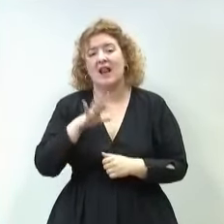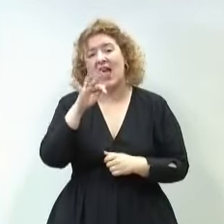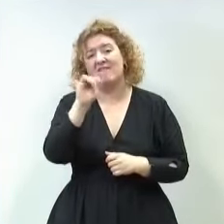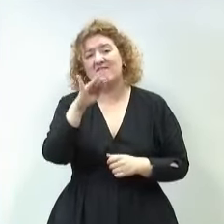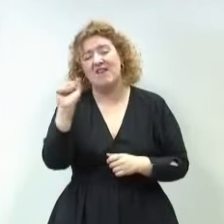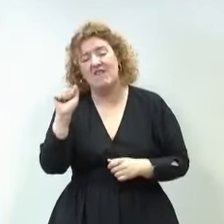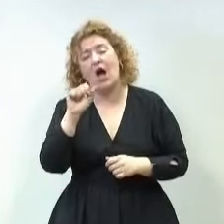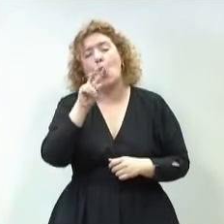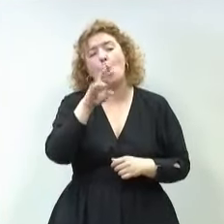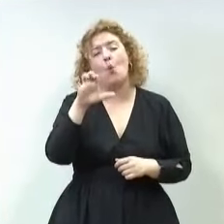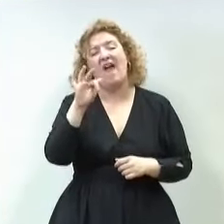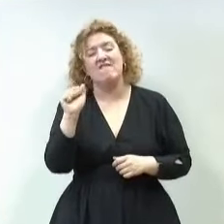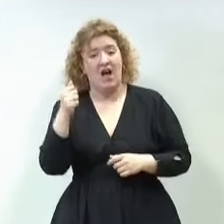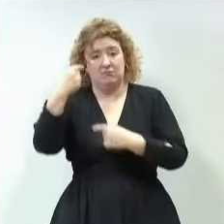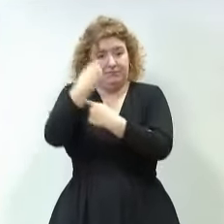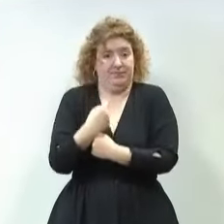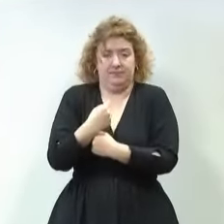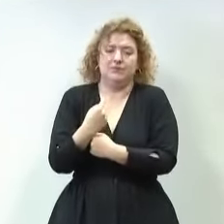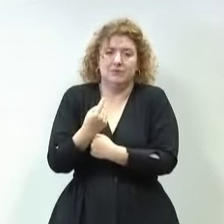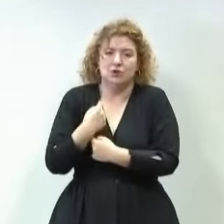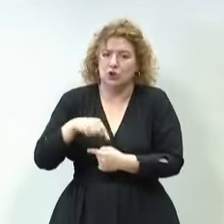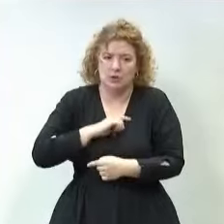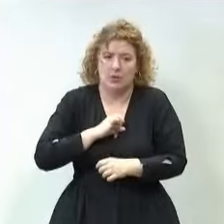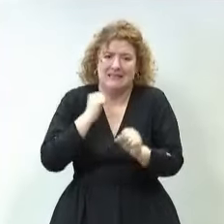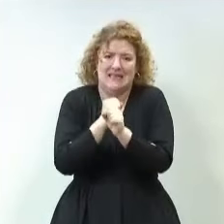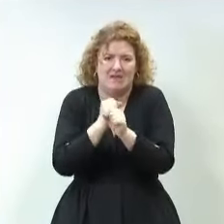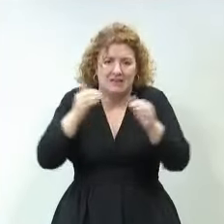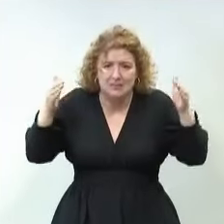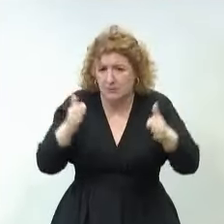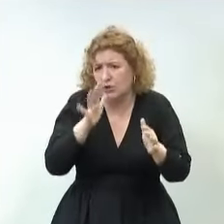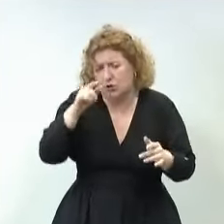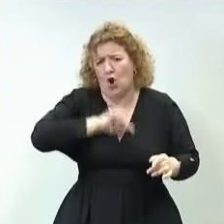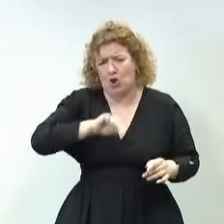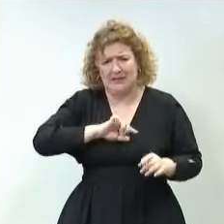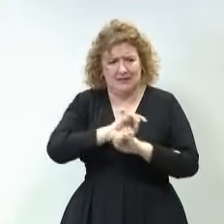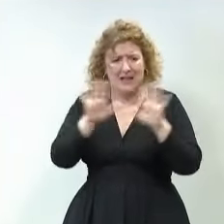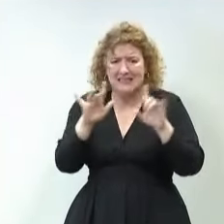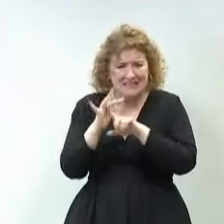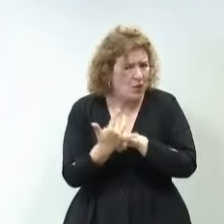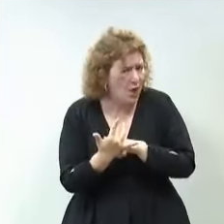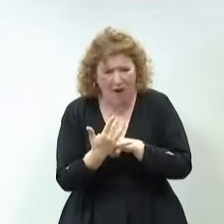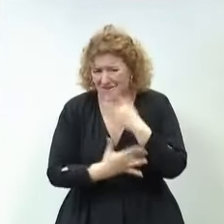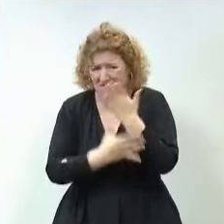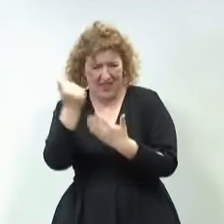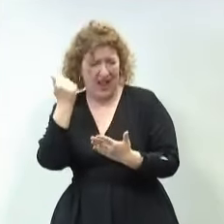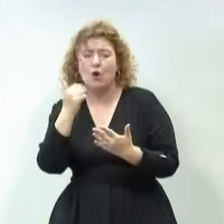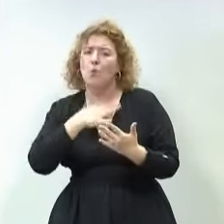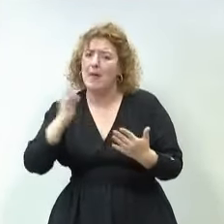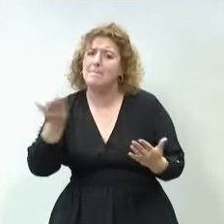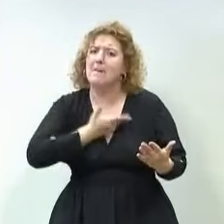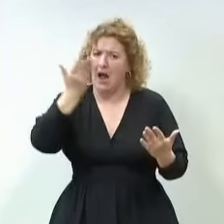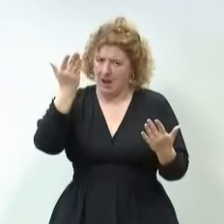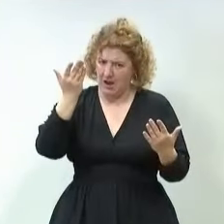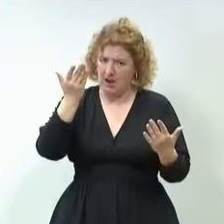y la UEFA. Y eso es lo que va a trabajar este Gobierno, porque somos perfectamente conscientes que la situación actual de la Federación puede perjudicar